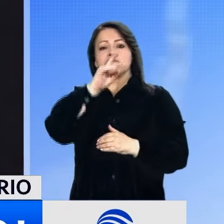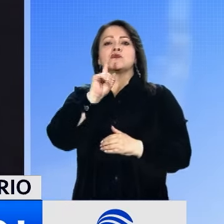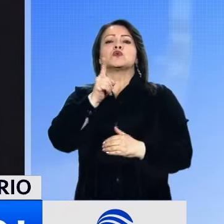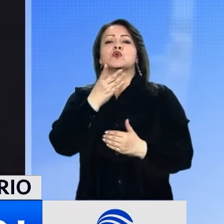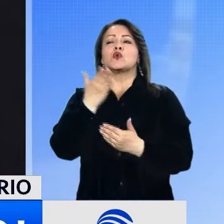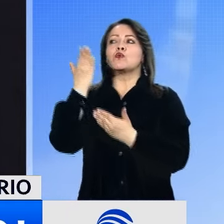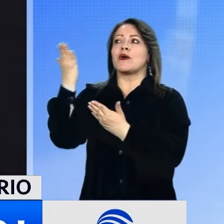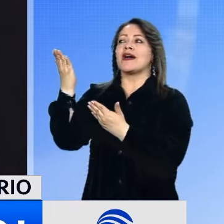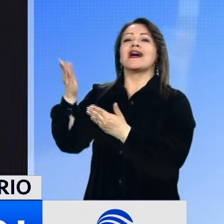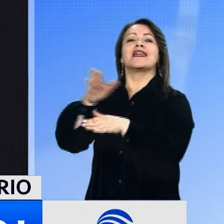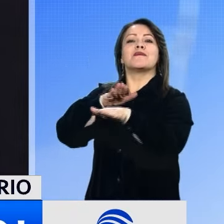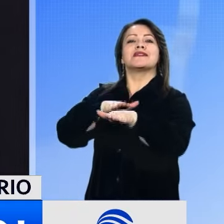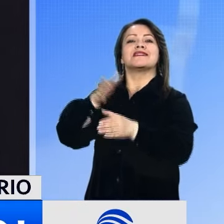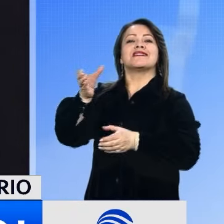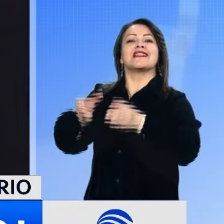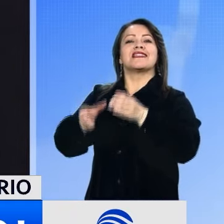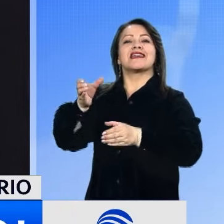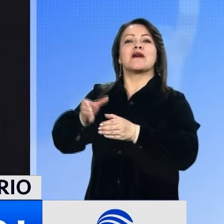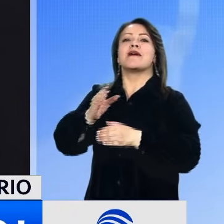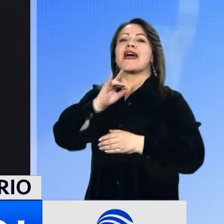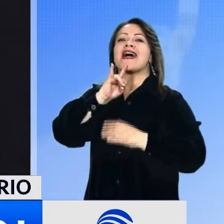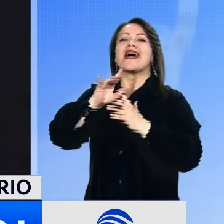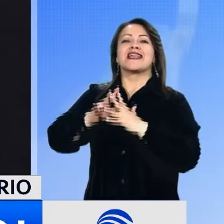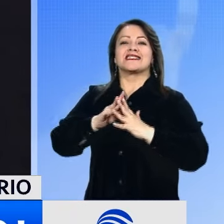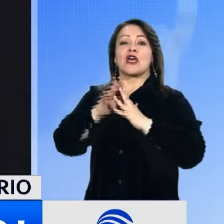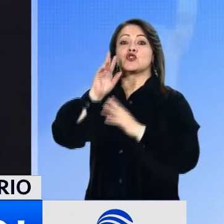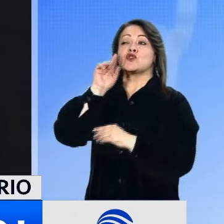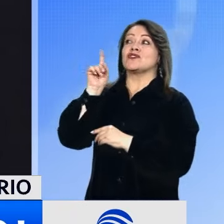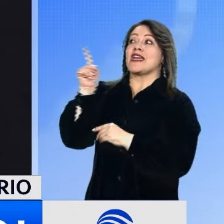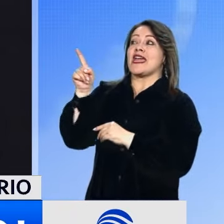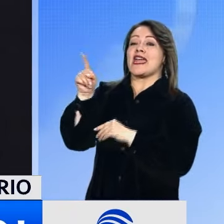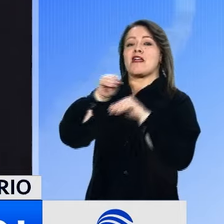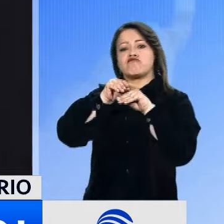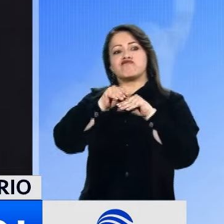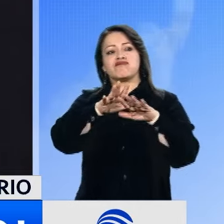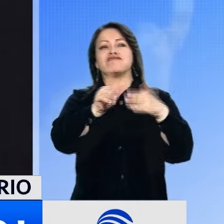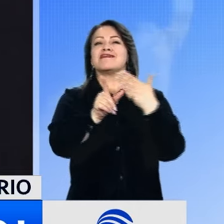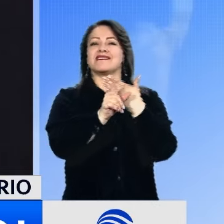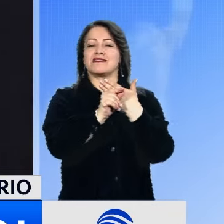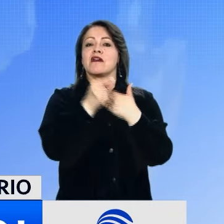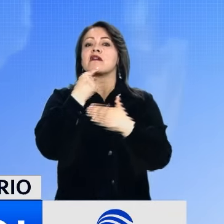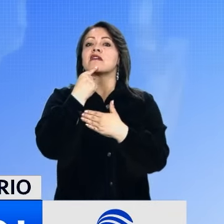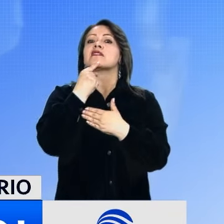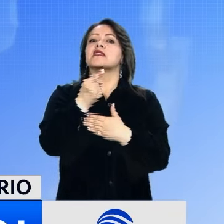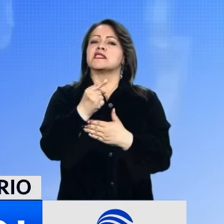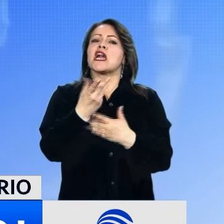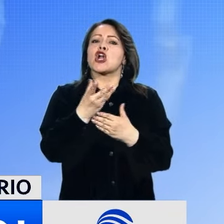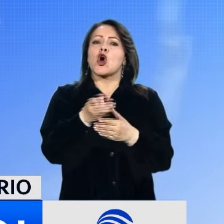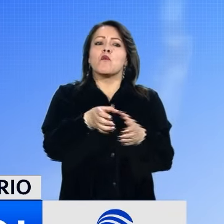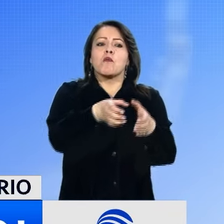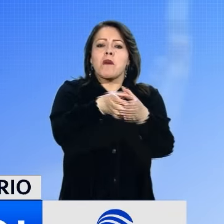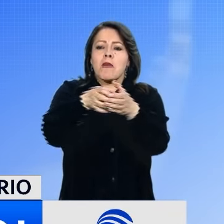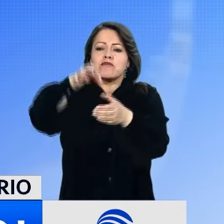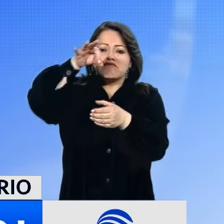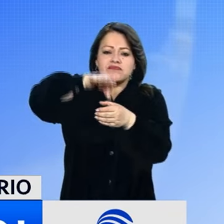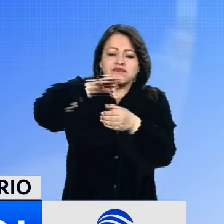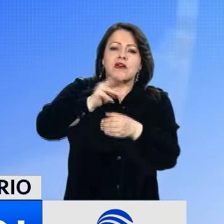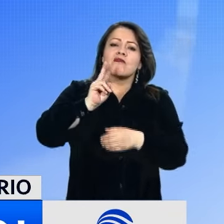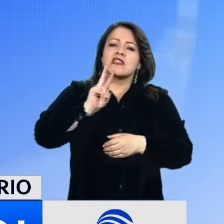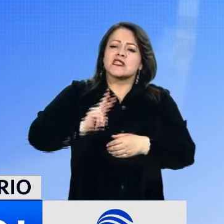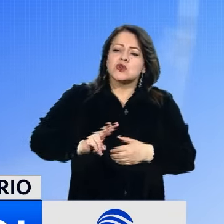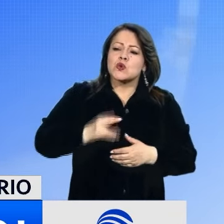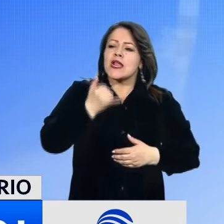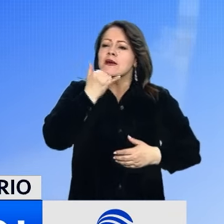de la representante a la Cámara de Estados Unidos, Alexandria Ocasio, en el cual se refirió a los comicios presidenciales en Venezuela